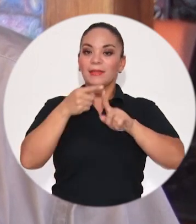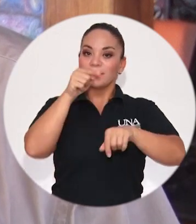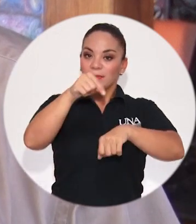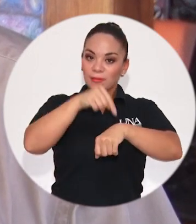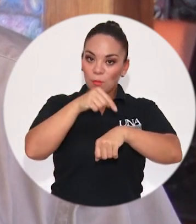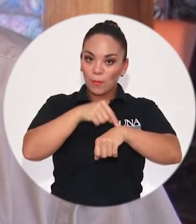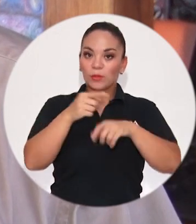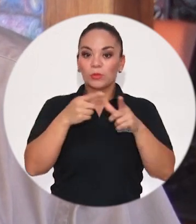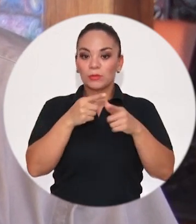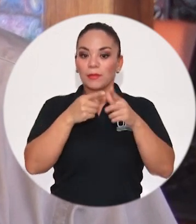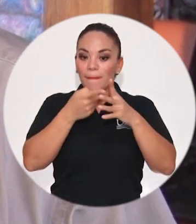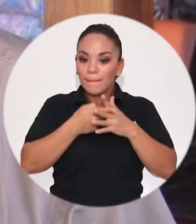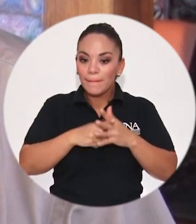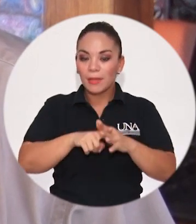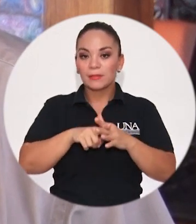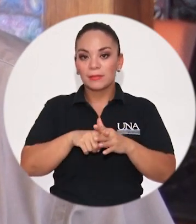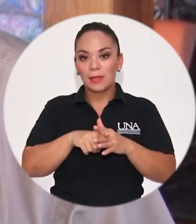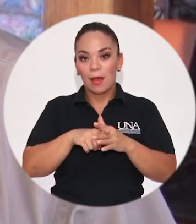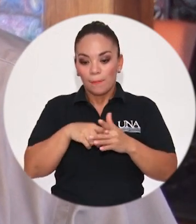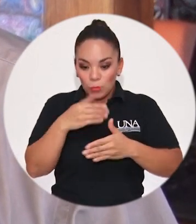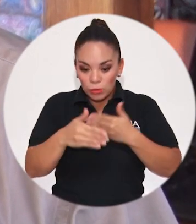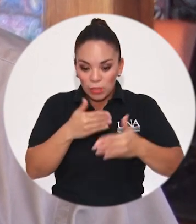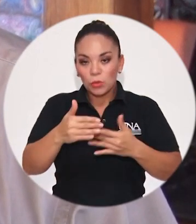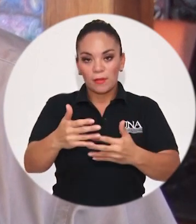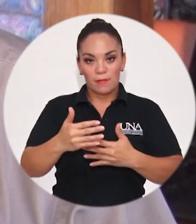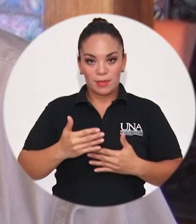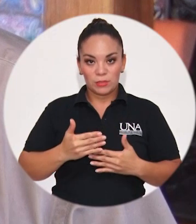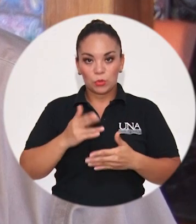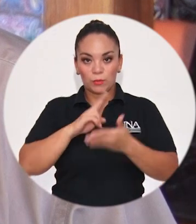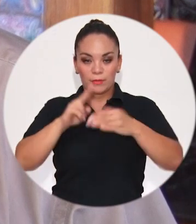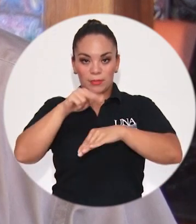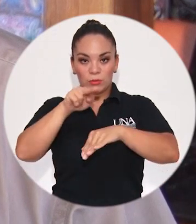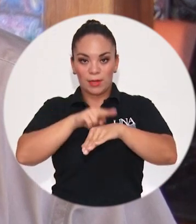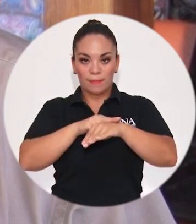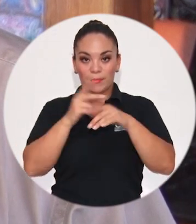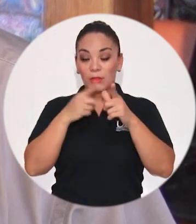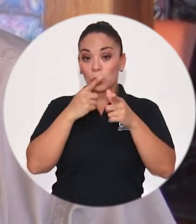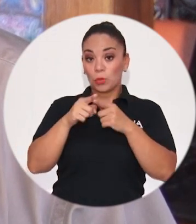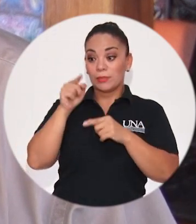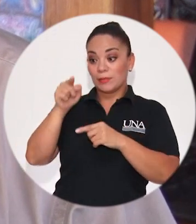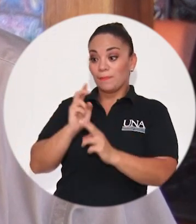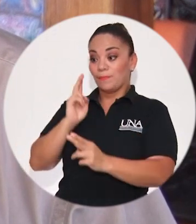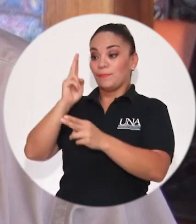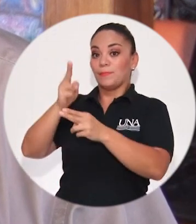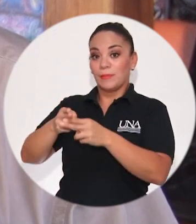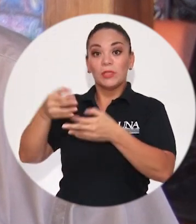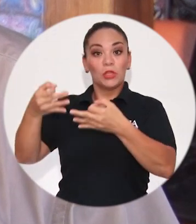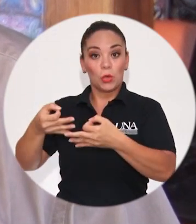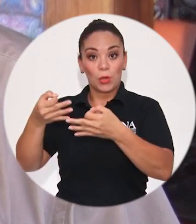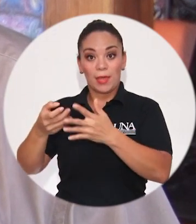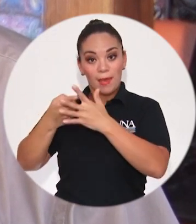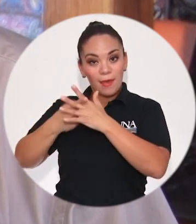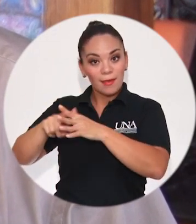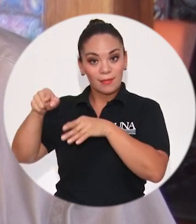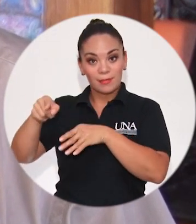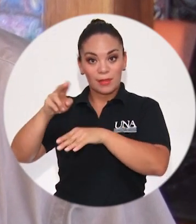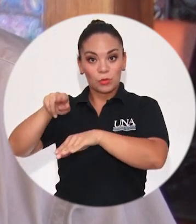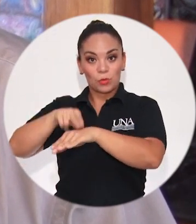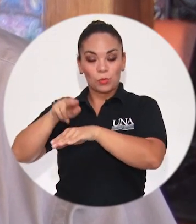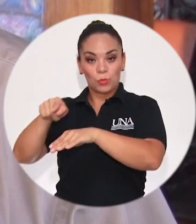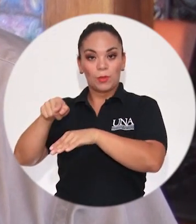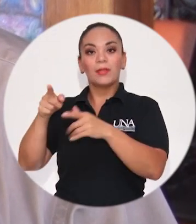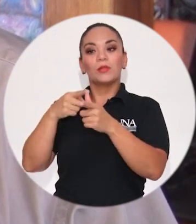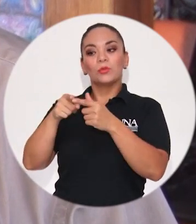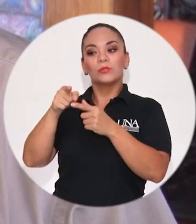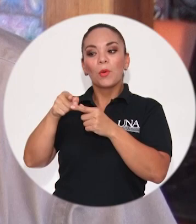y para sorpresa ya en este año, comienzos del año, específicamente en enero, nos